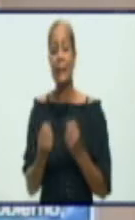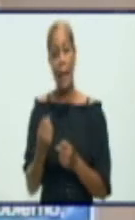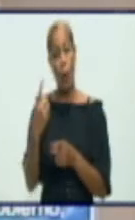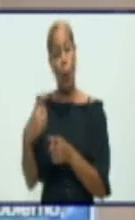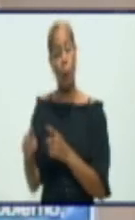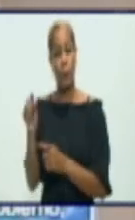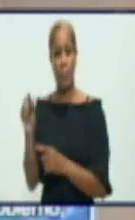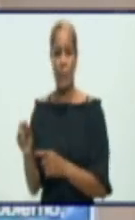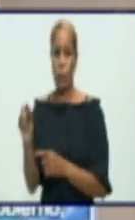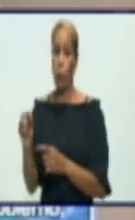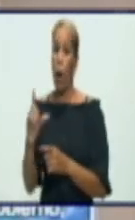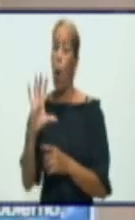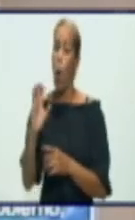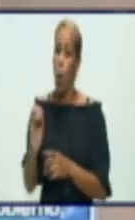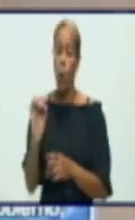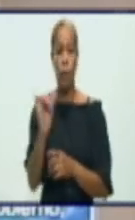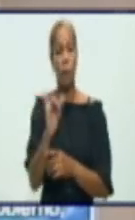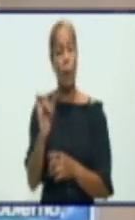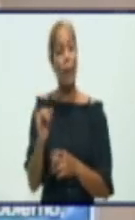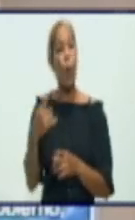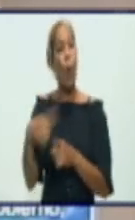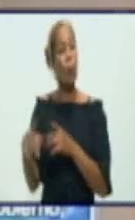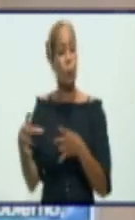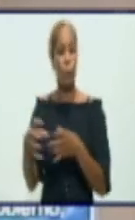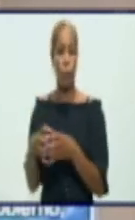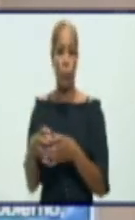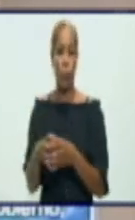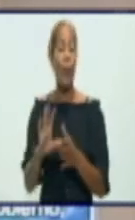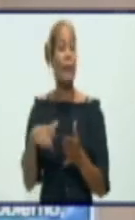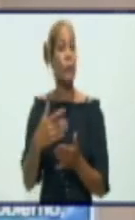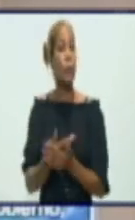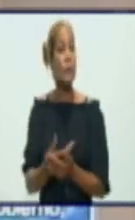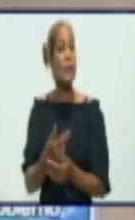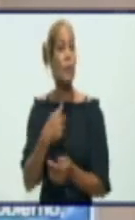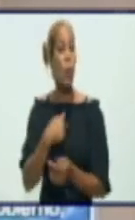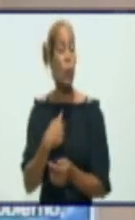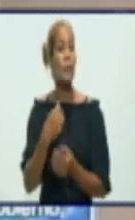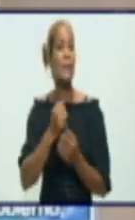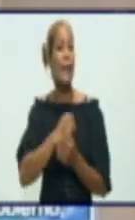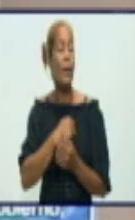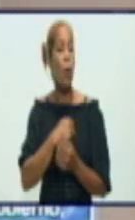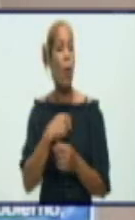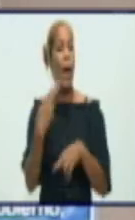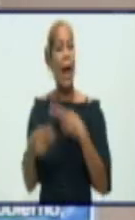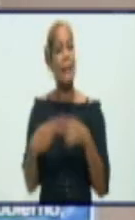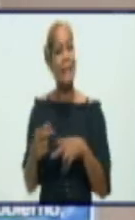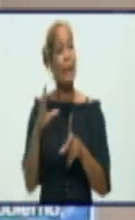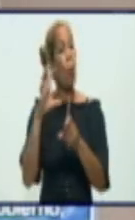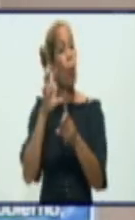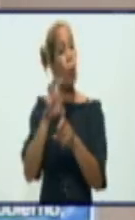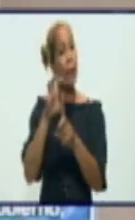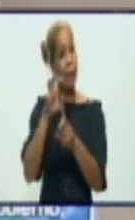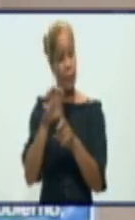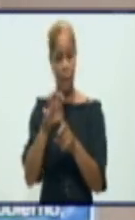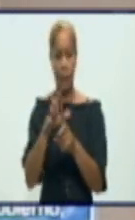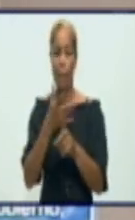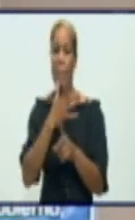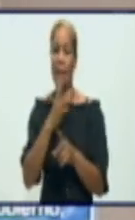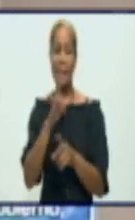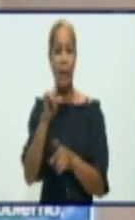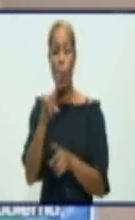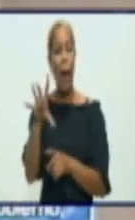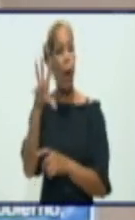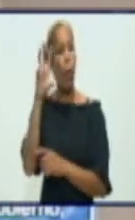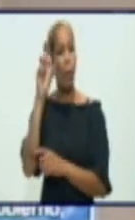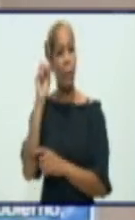Entonces, yo quiero hacer una crítica pública a todos los que de una manera u otra no han comprendido la necesidad